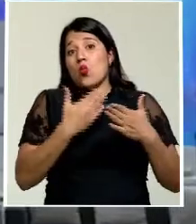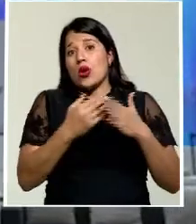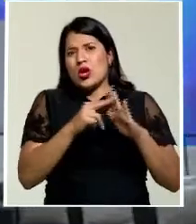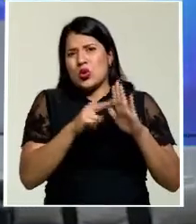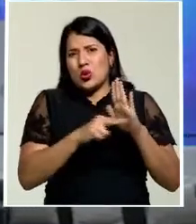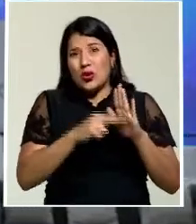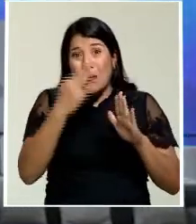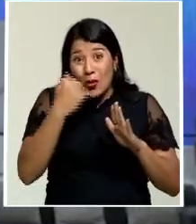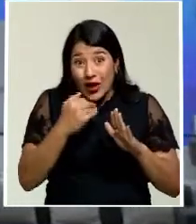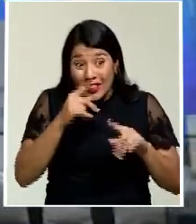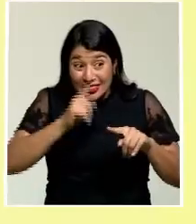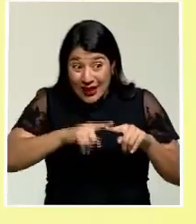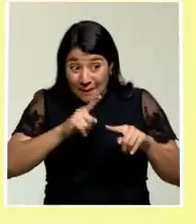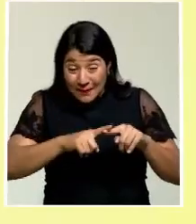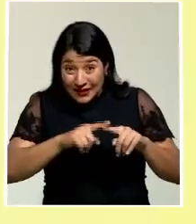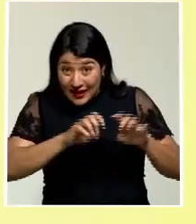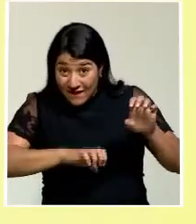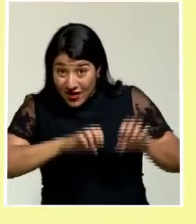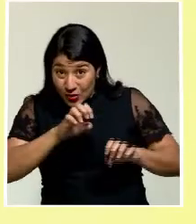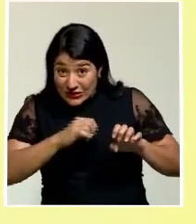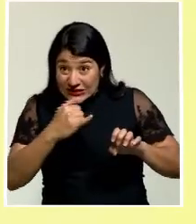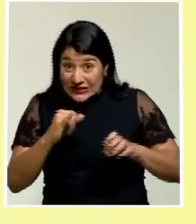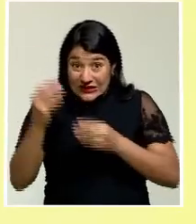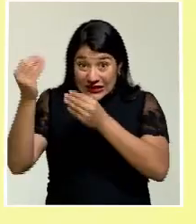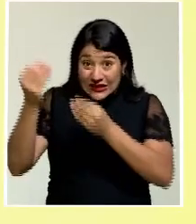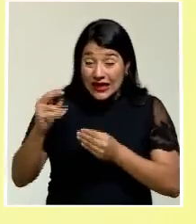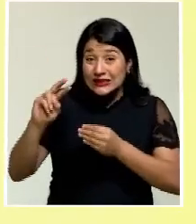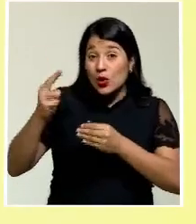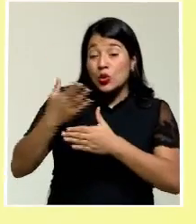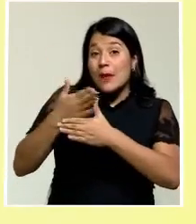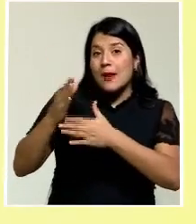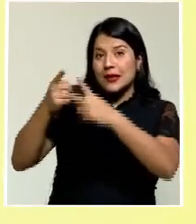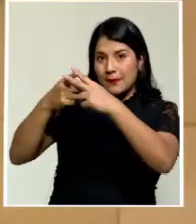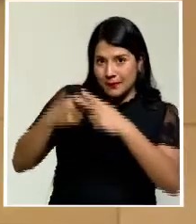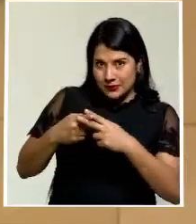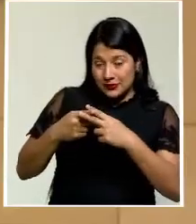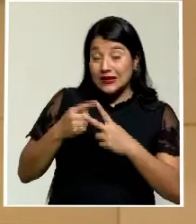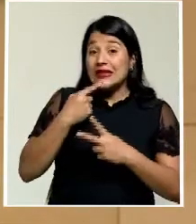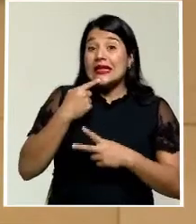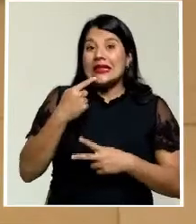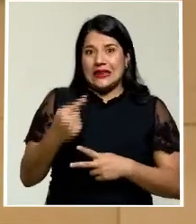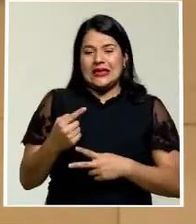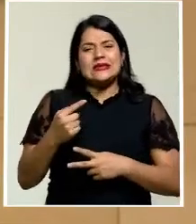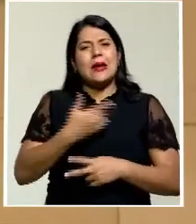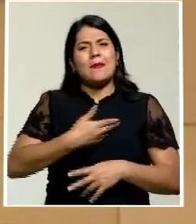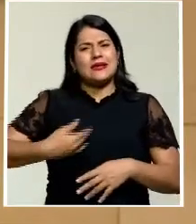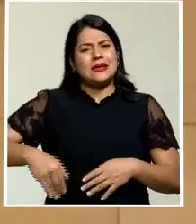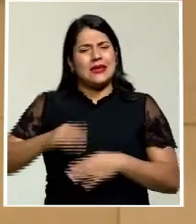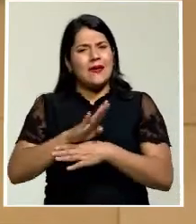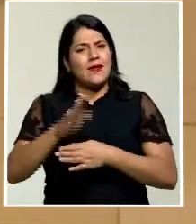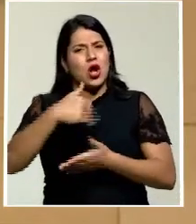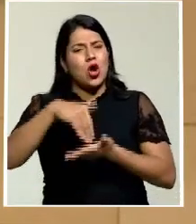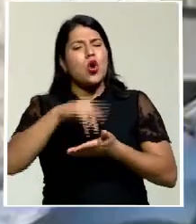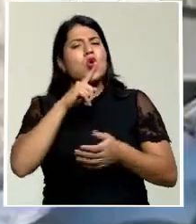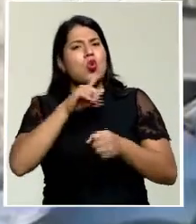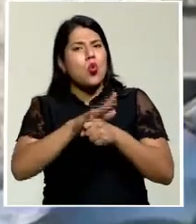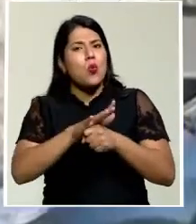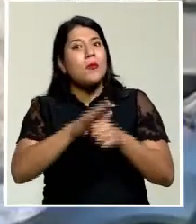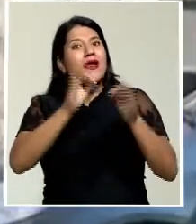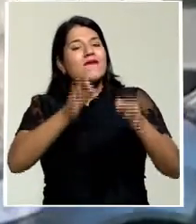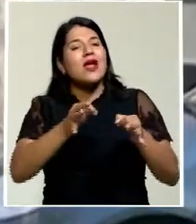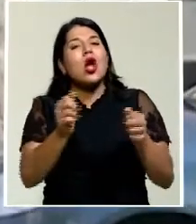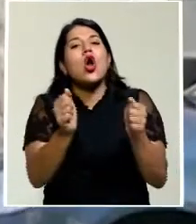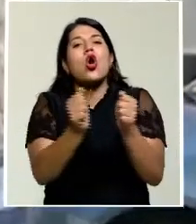Monetario que se realizaría en el mes de diciembre. Para Cubero, el país ha cumplido con el desempeño fiscal, obteniendo buenos resultados.